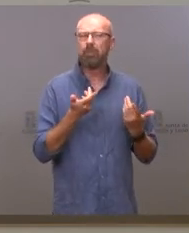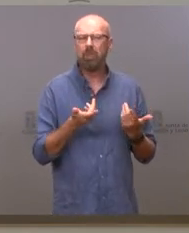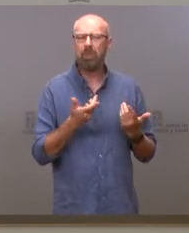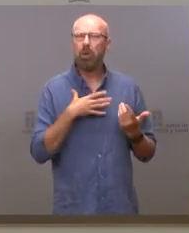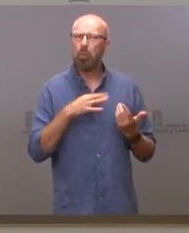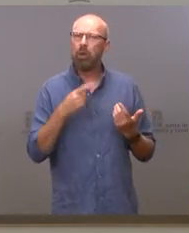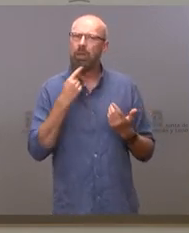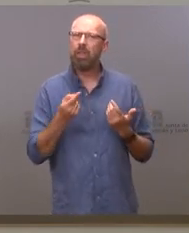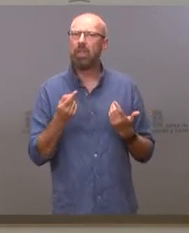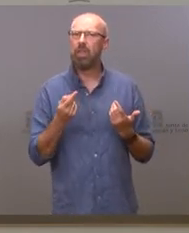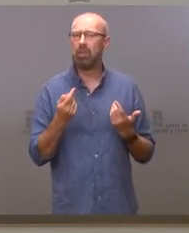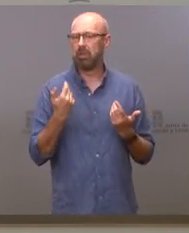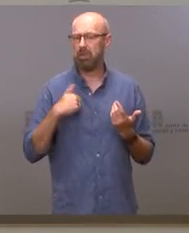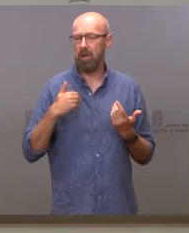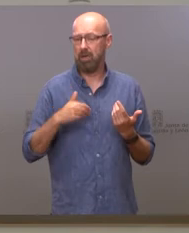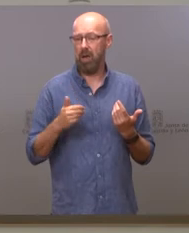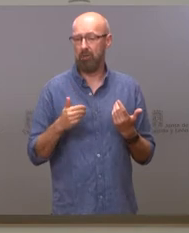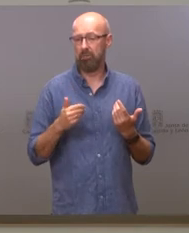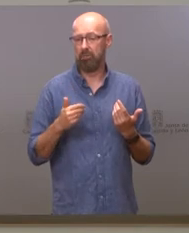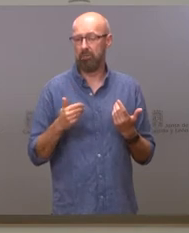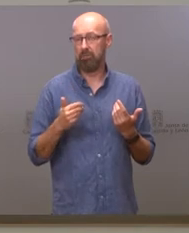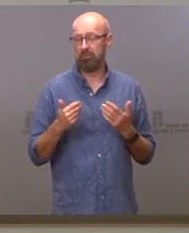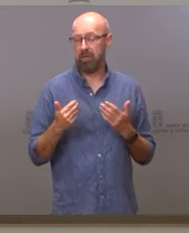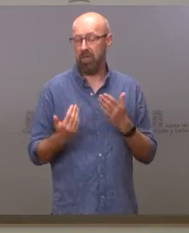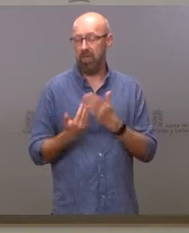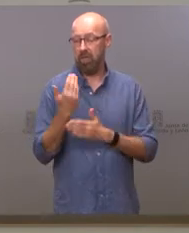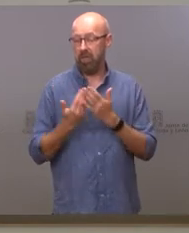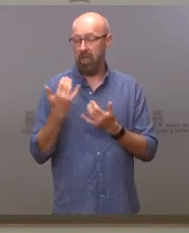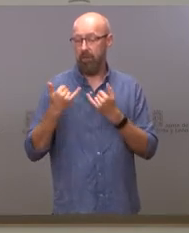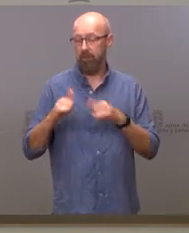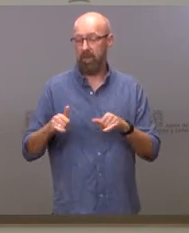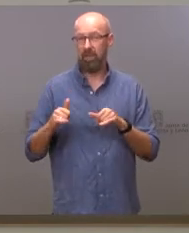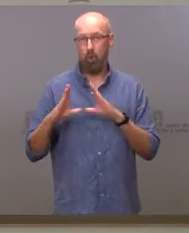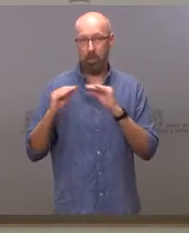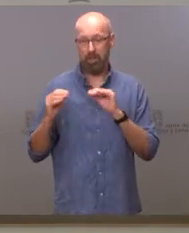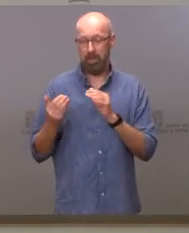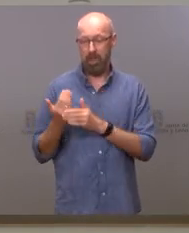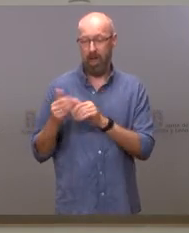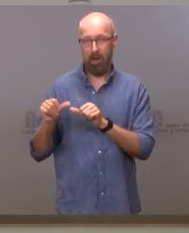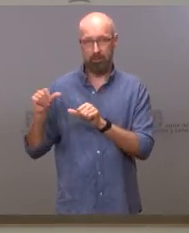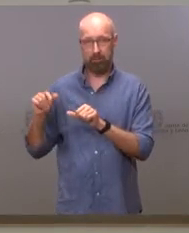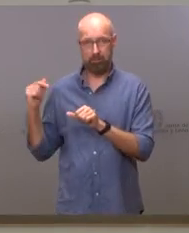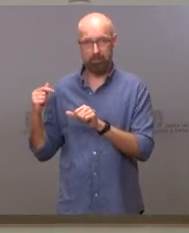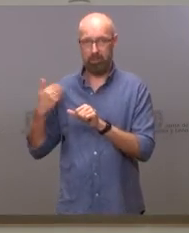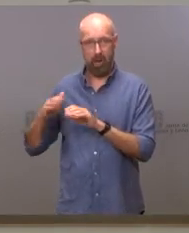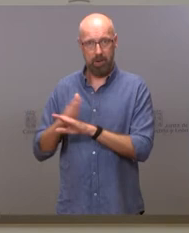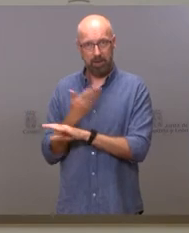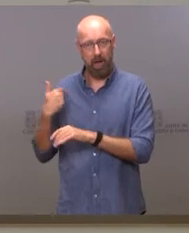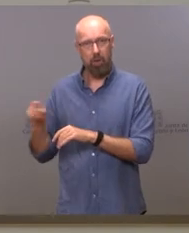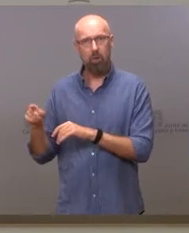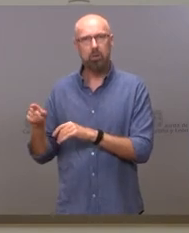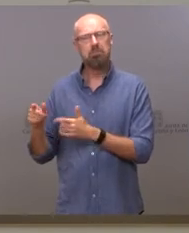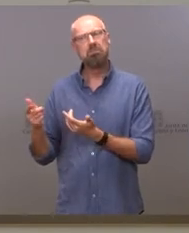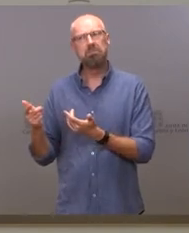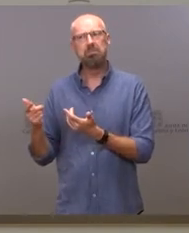ya de que esos días de fiestas que hubo en algunas ciudades, que ya se han quedado atrás, si ya se descarta